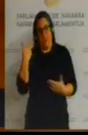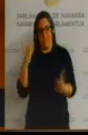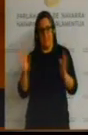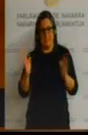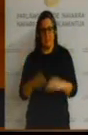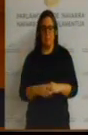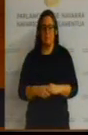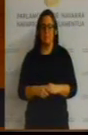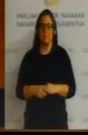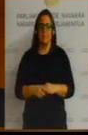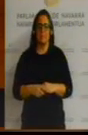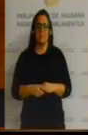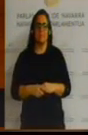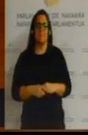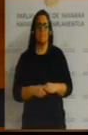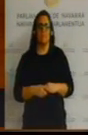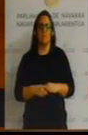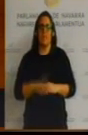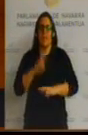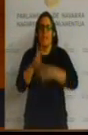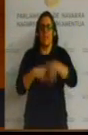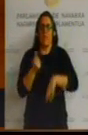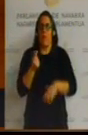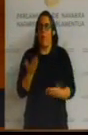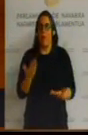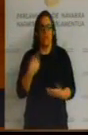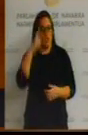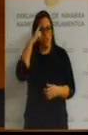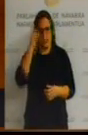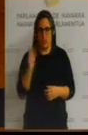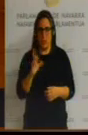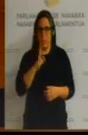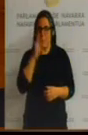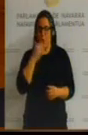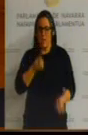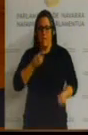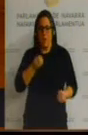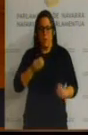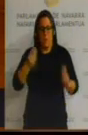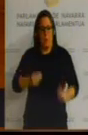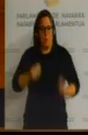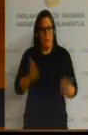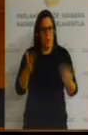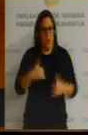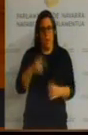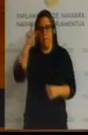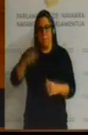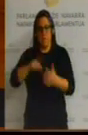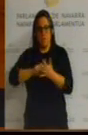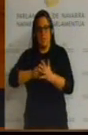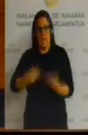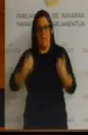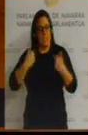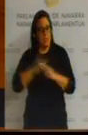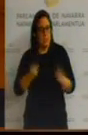aún no sabemos cuánto va a costar esta reforma ya que ni informan ni dejan que los arquitectos informen no sabemos